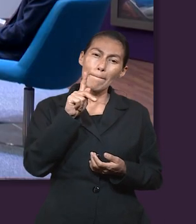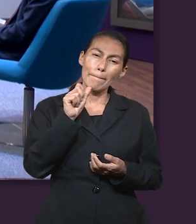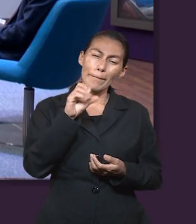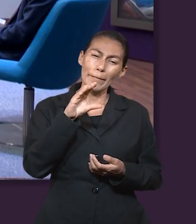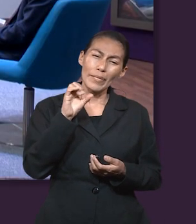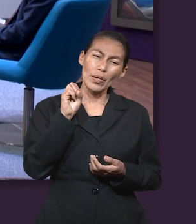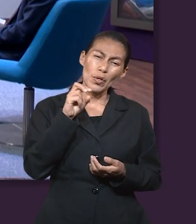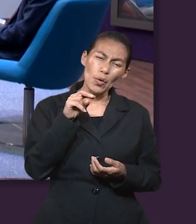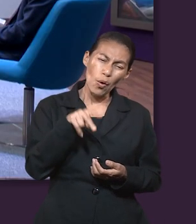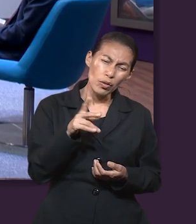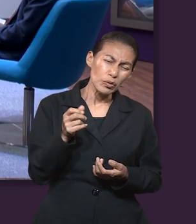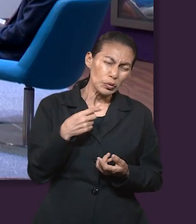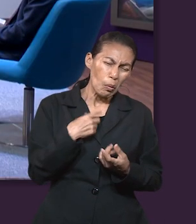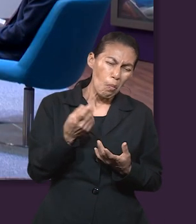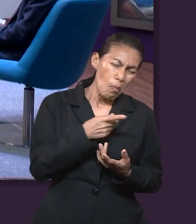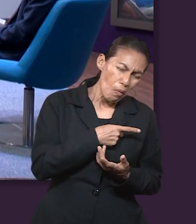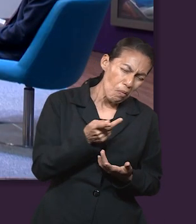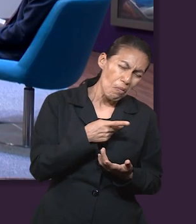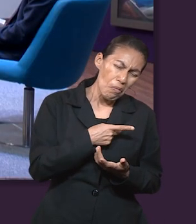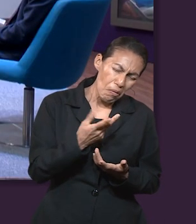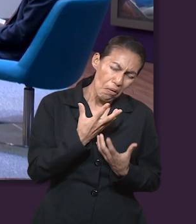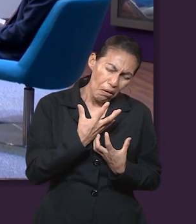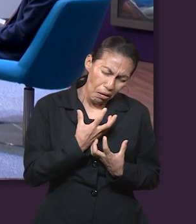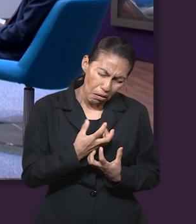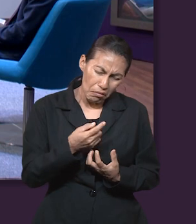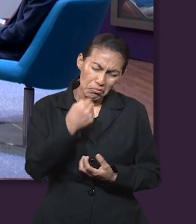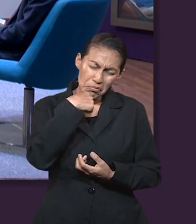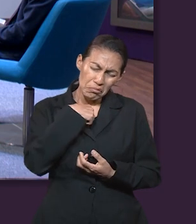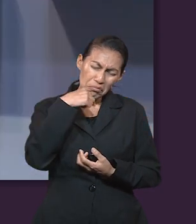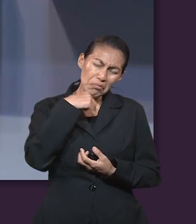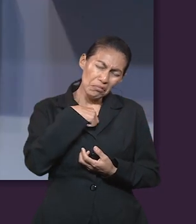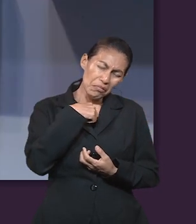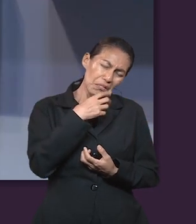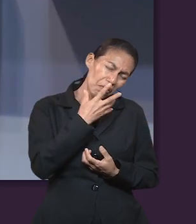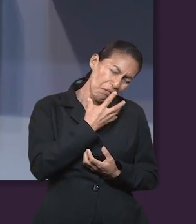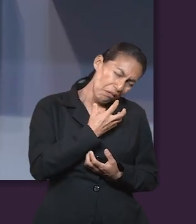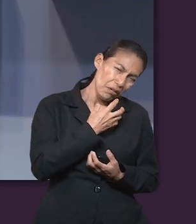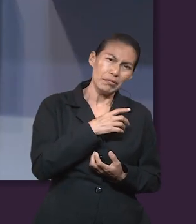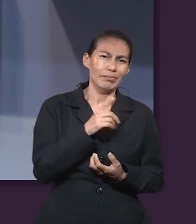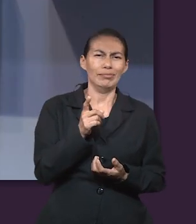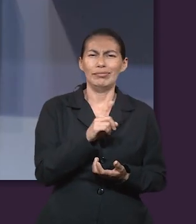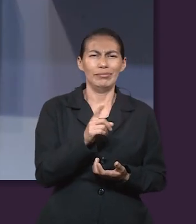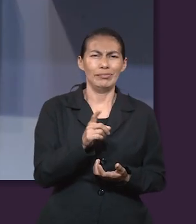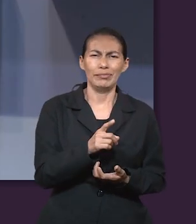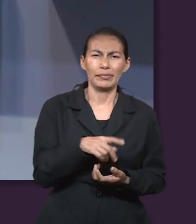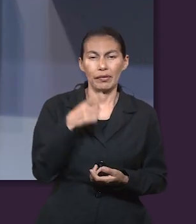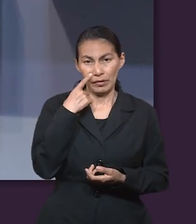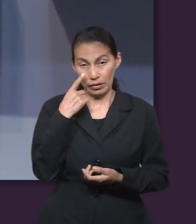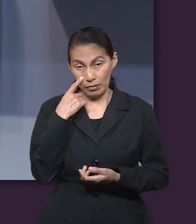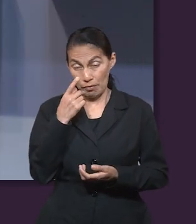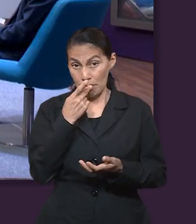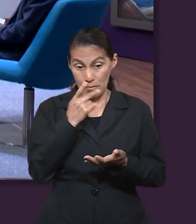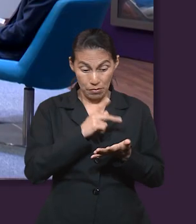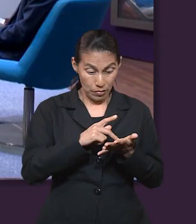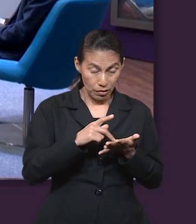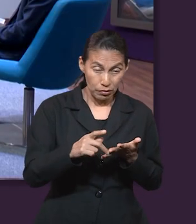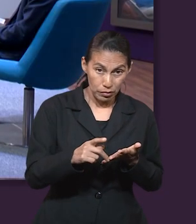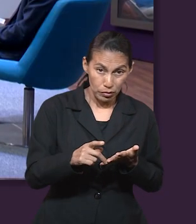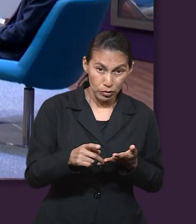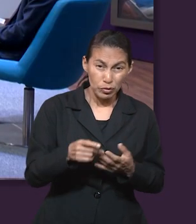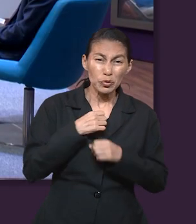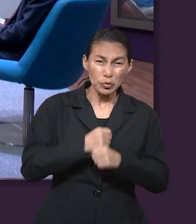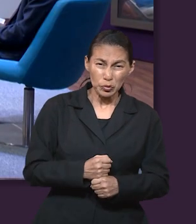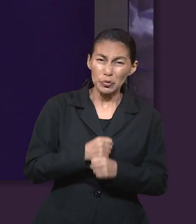experiencia de Pablo nosotros nos damos cuenta de que era una persona que a pesar de que sufría pues no se la pasaba